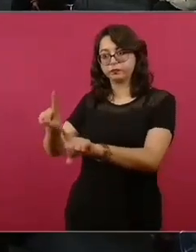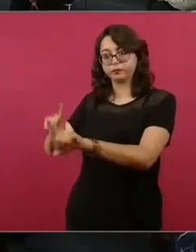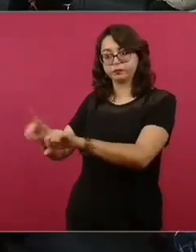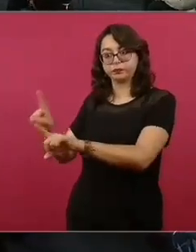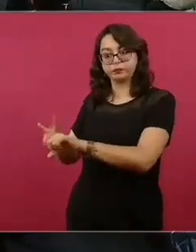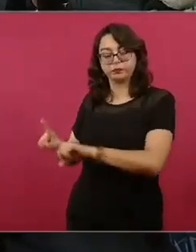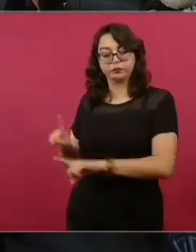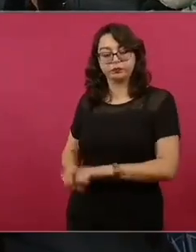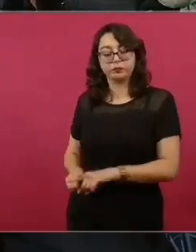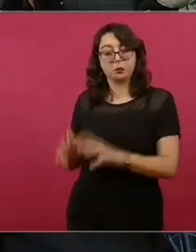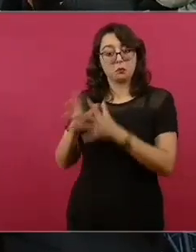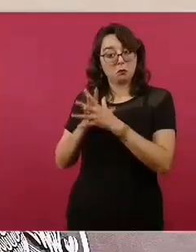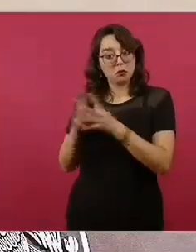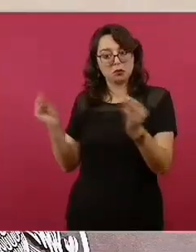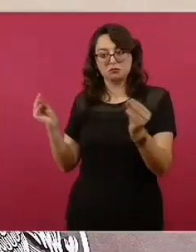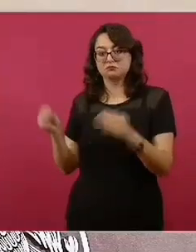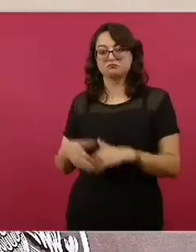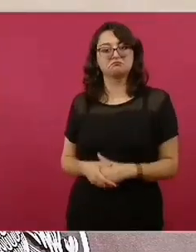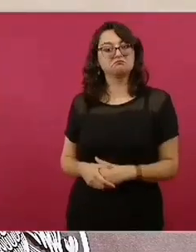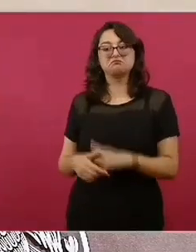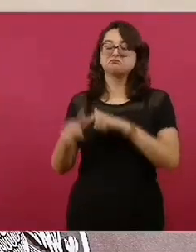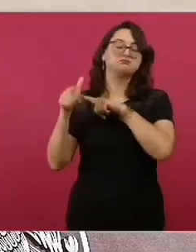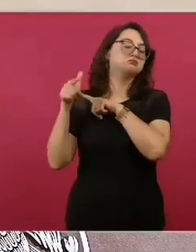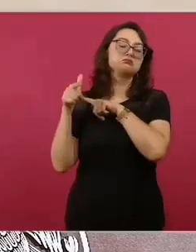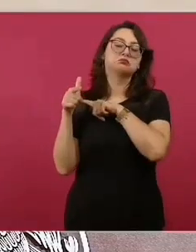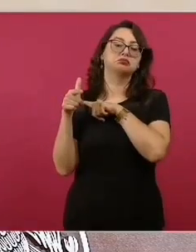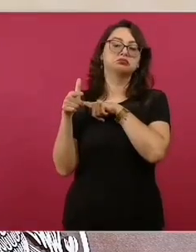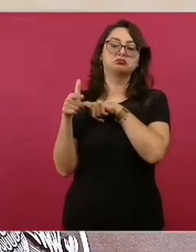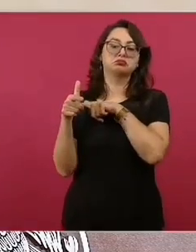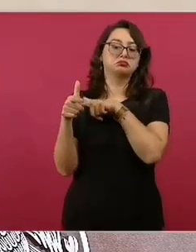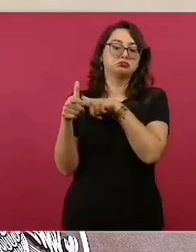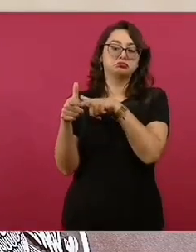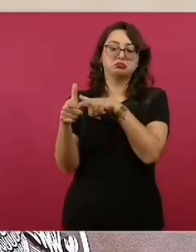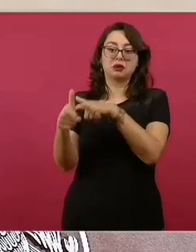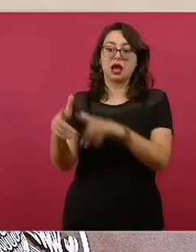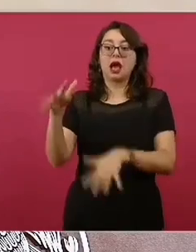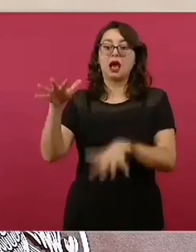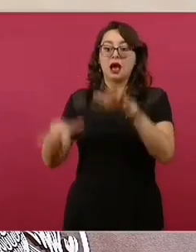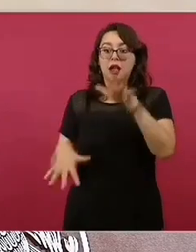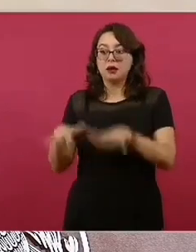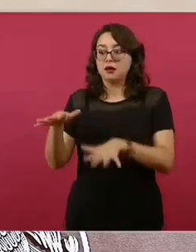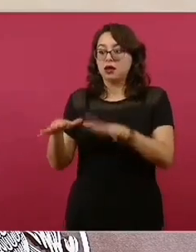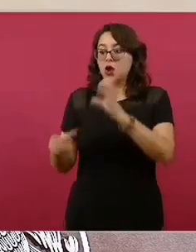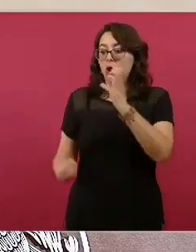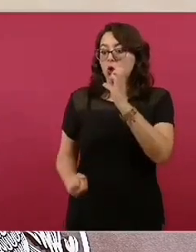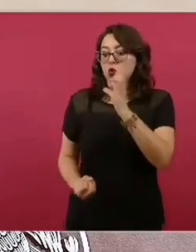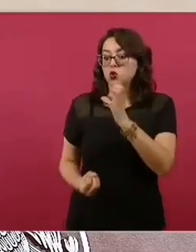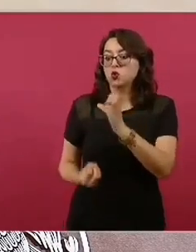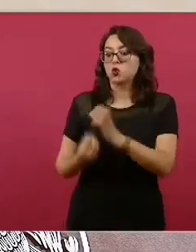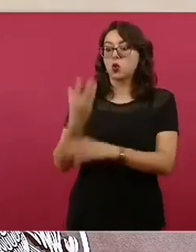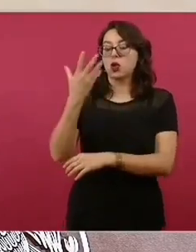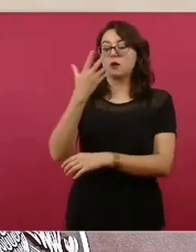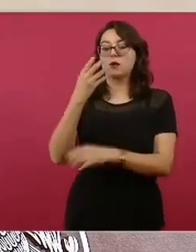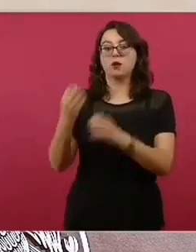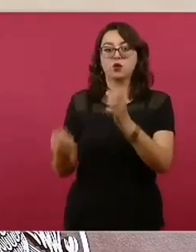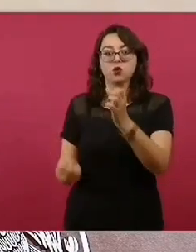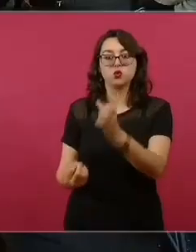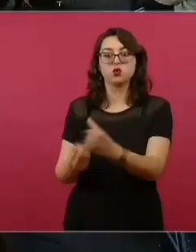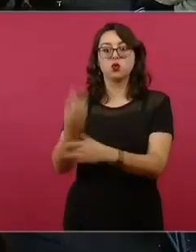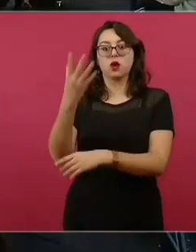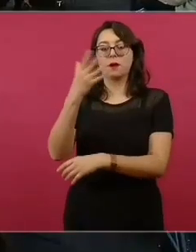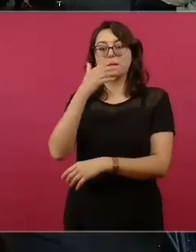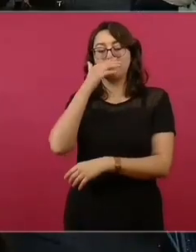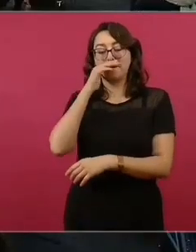virus influenza han permanecido en la humanidad de cuando en cuando hay nuevos tipos y subtipos que pueden dar